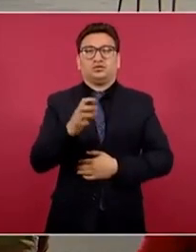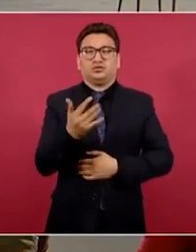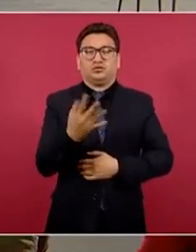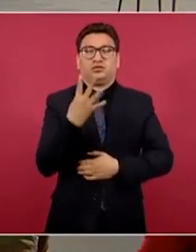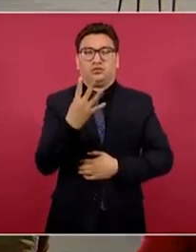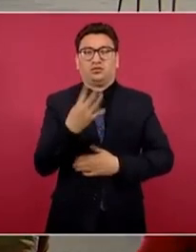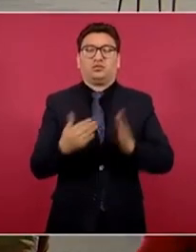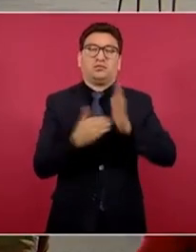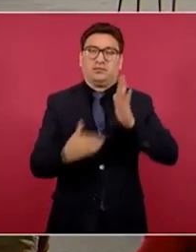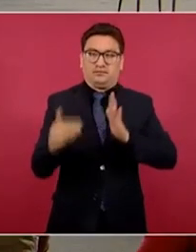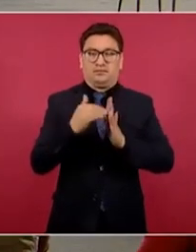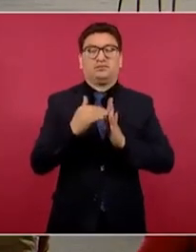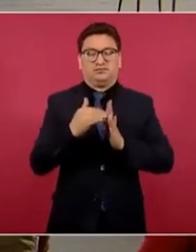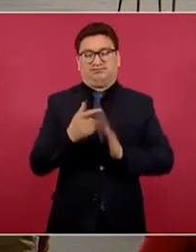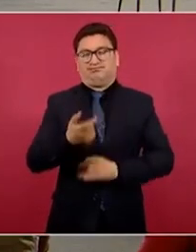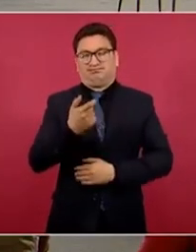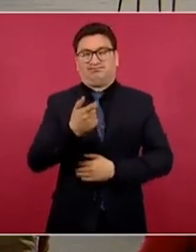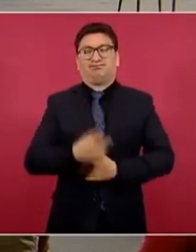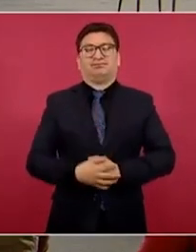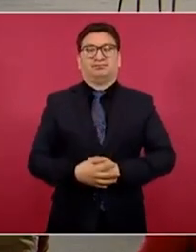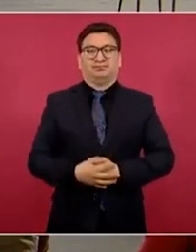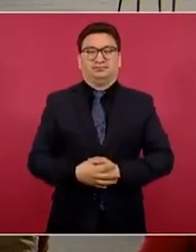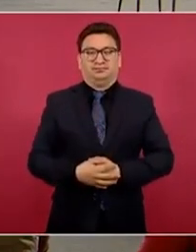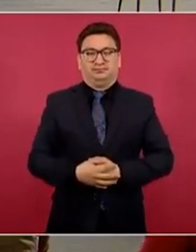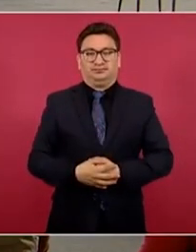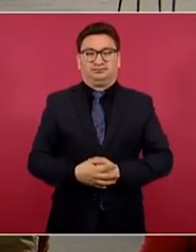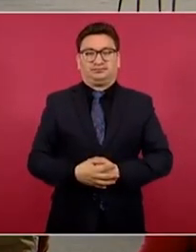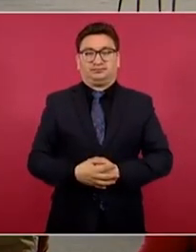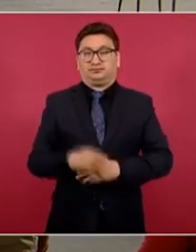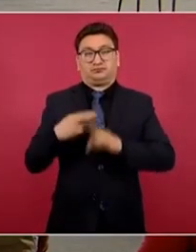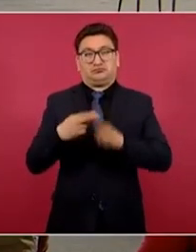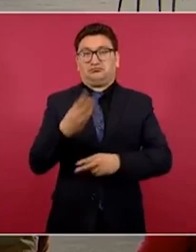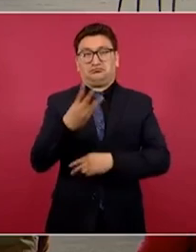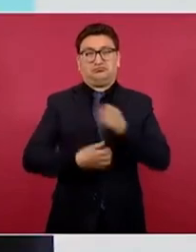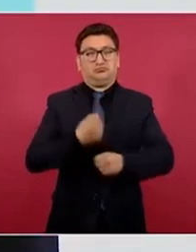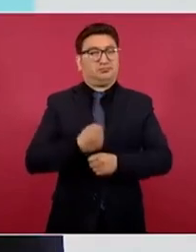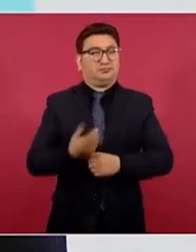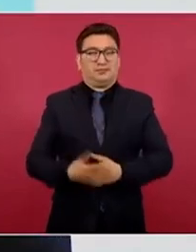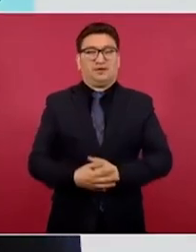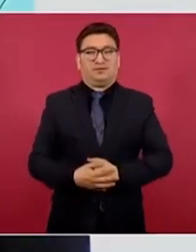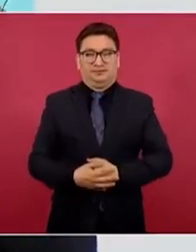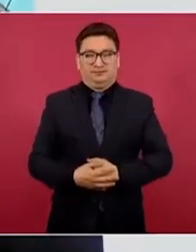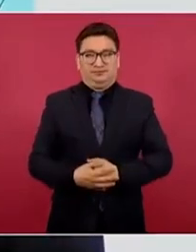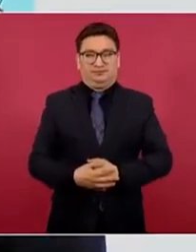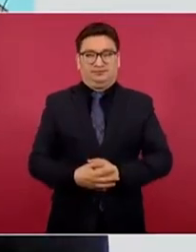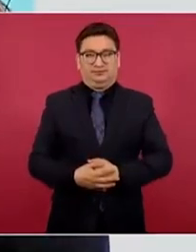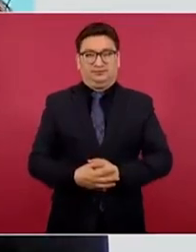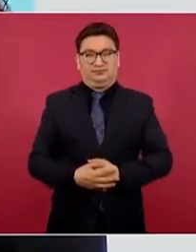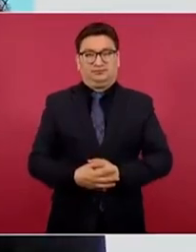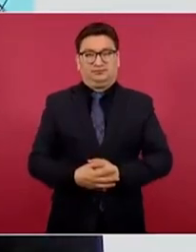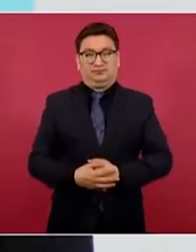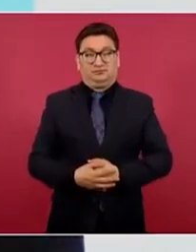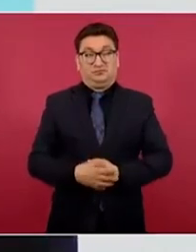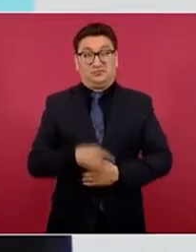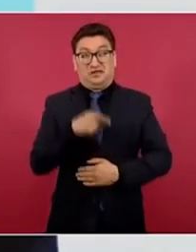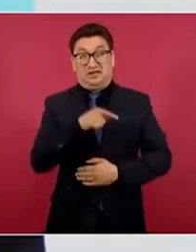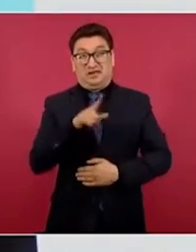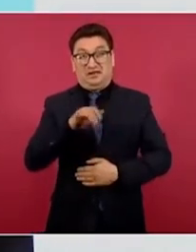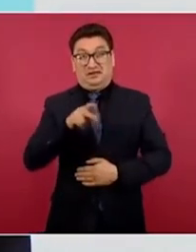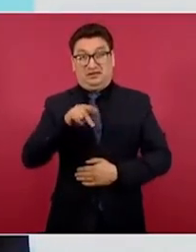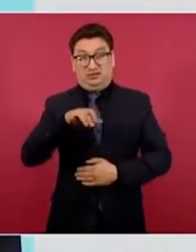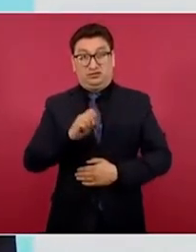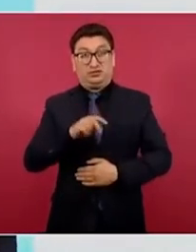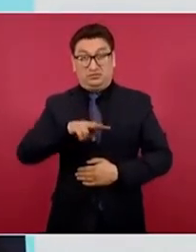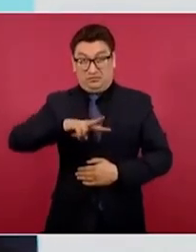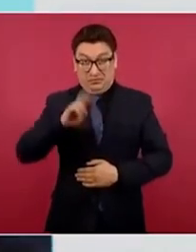millones de pesos en tres años. Falta la verdad y actúa